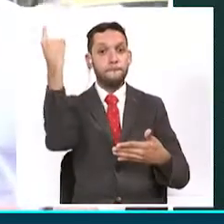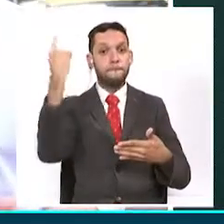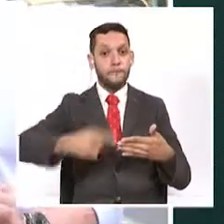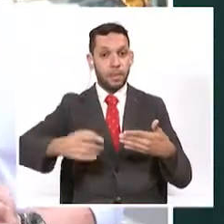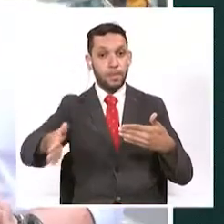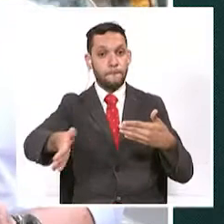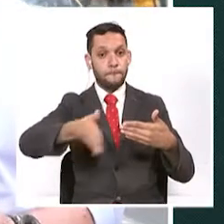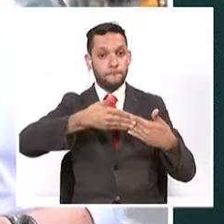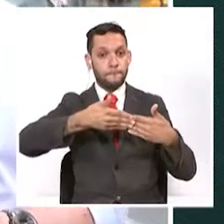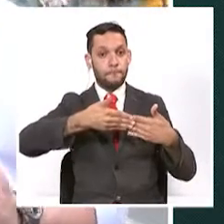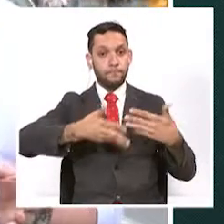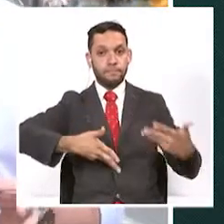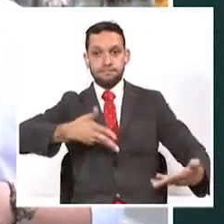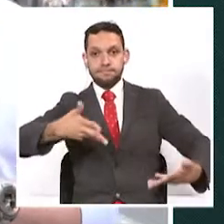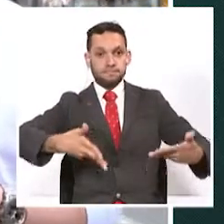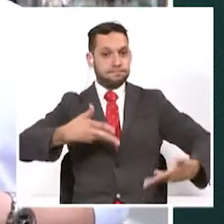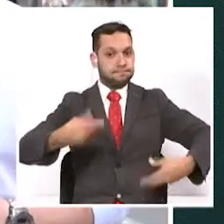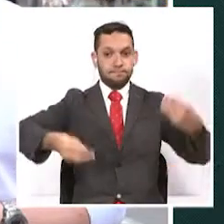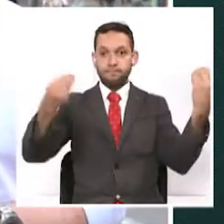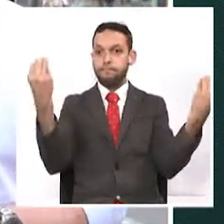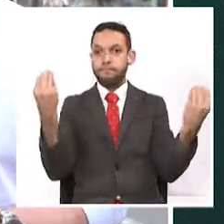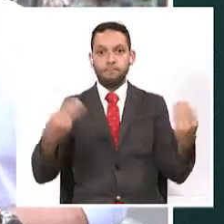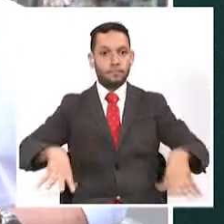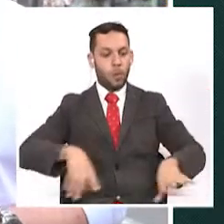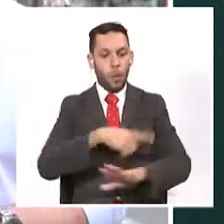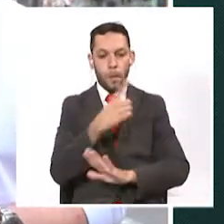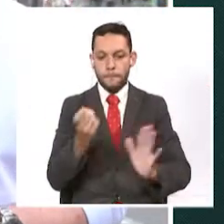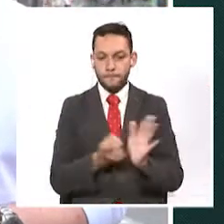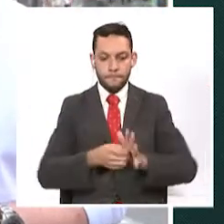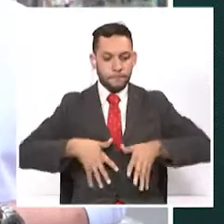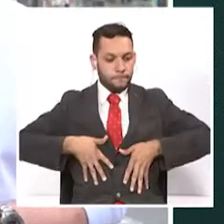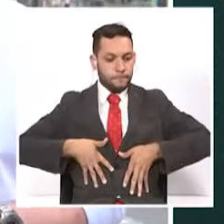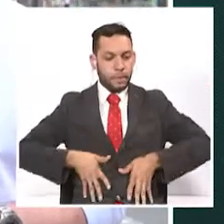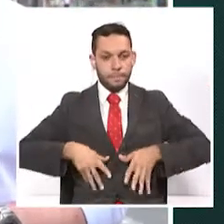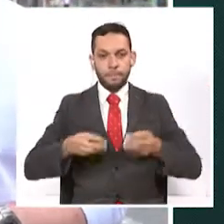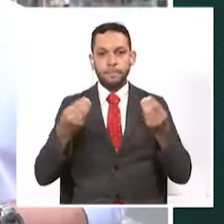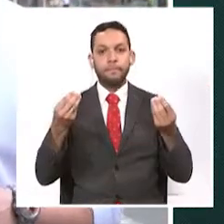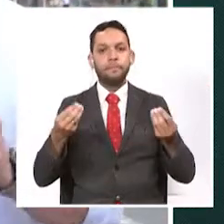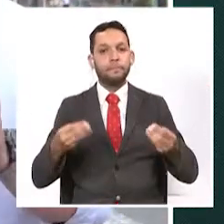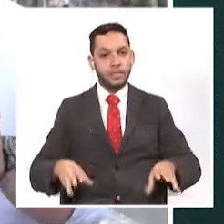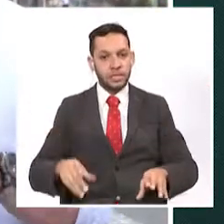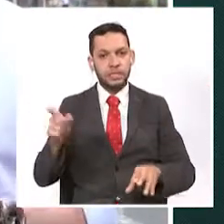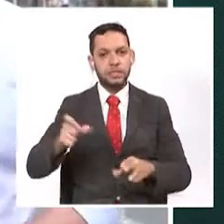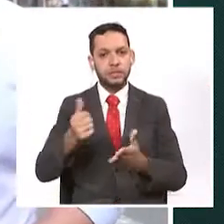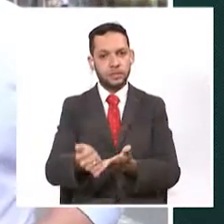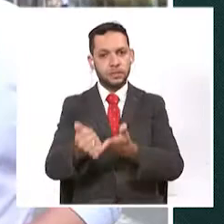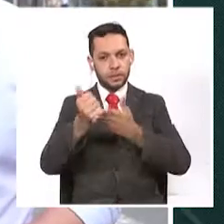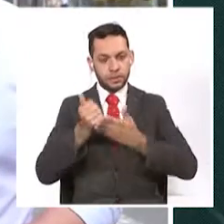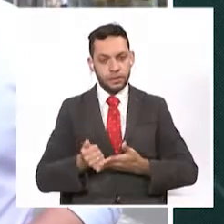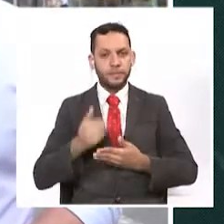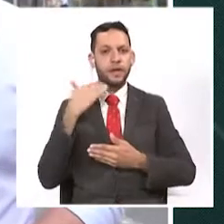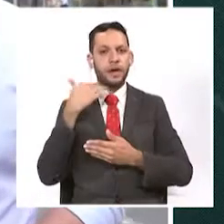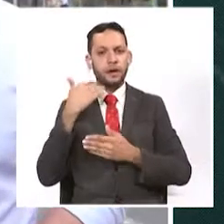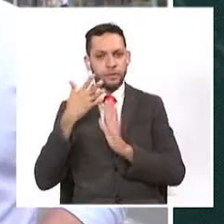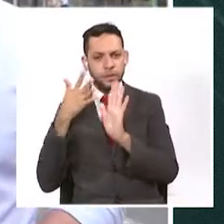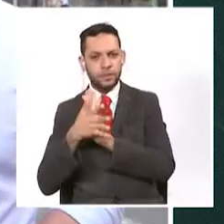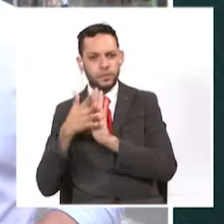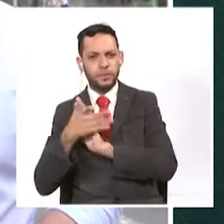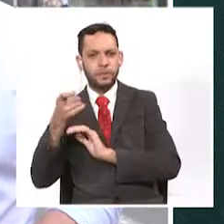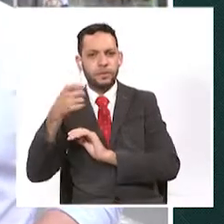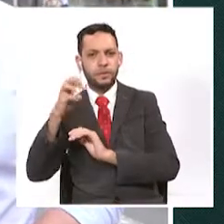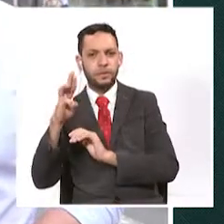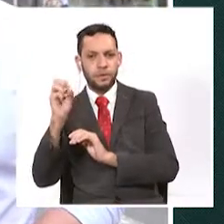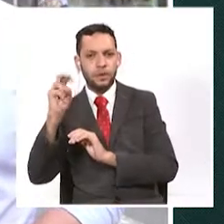total sería el acabose para este sector importante de la economía. Información desde Armenia, Germán Sastre, Telcafe Noticias.